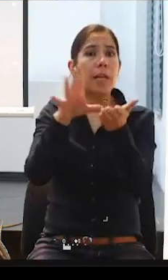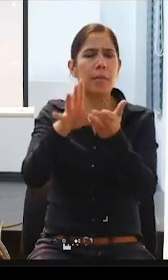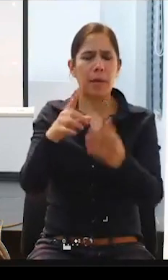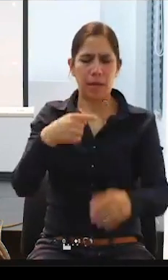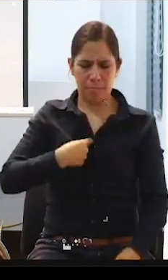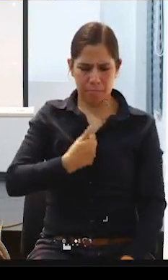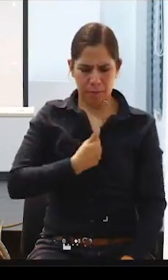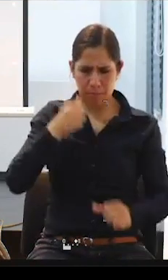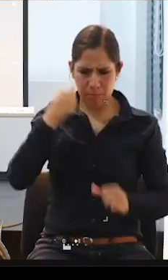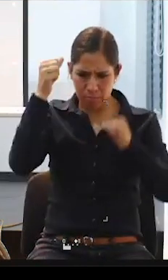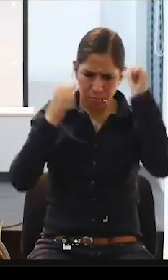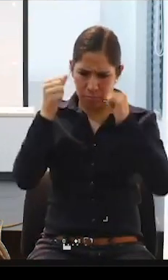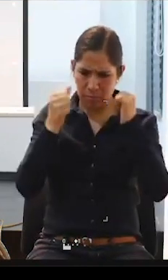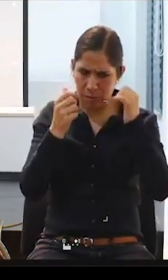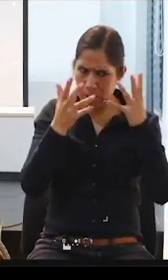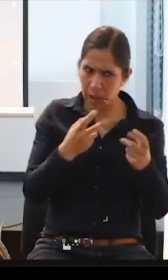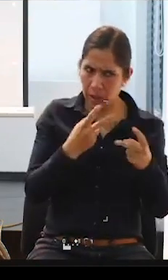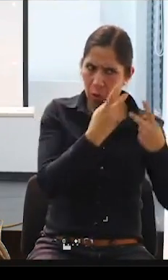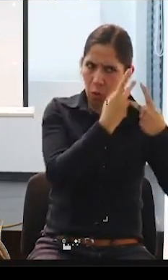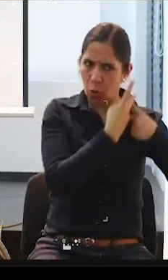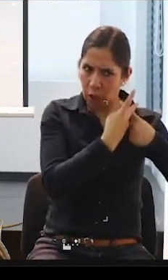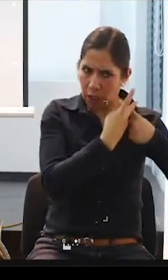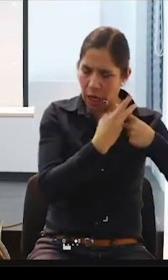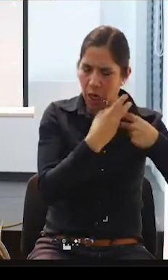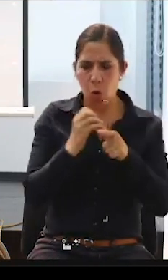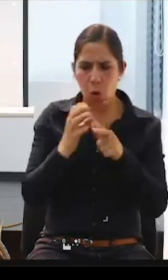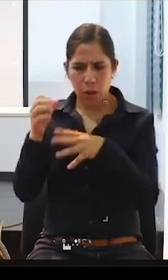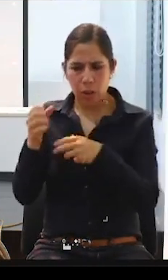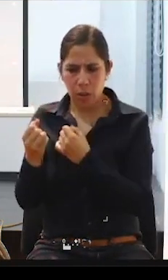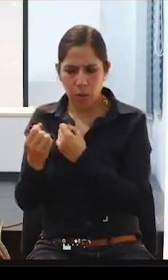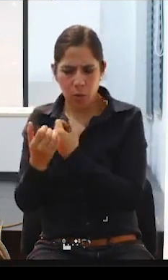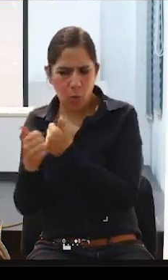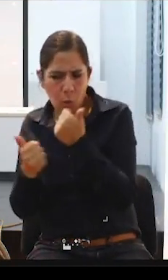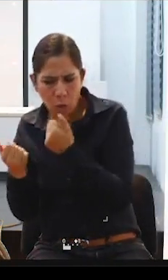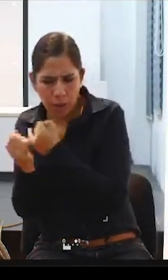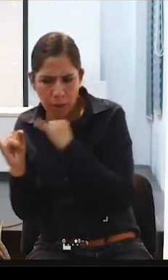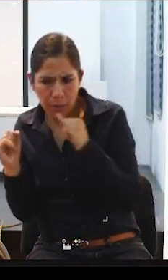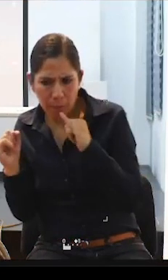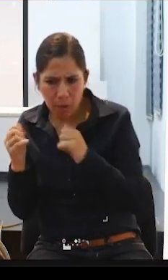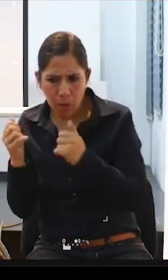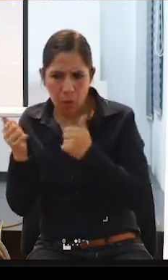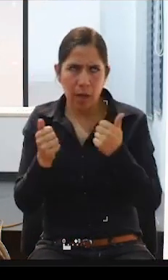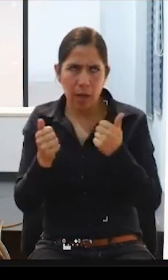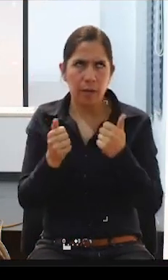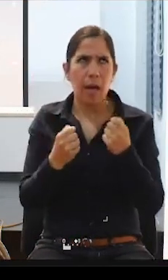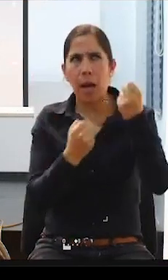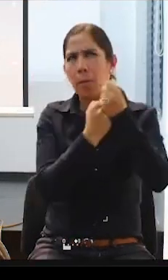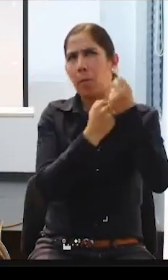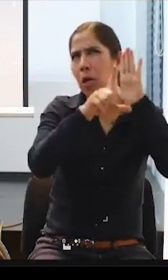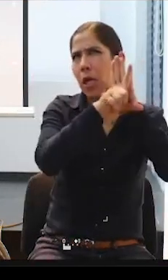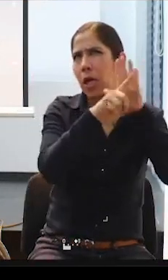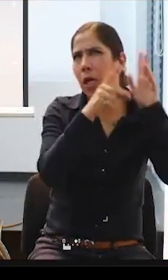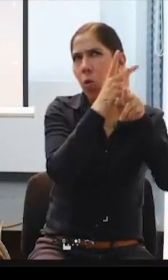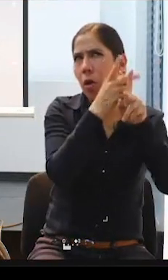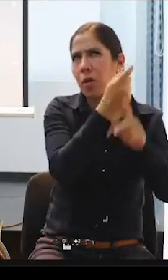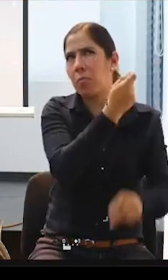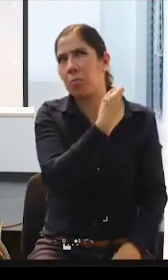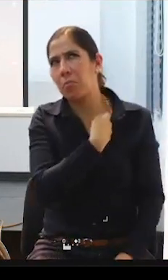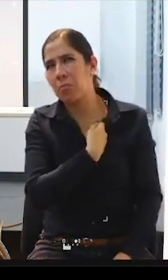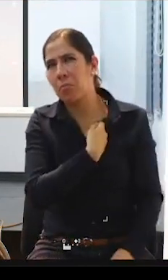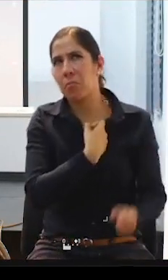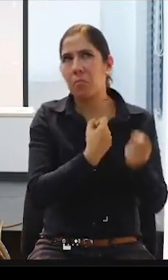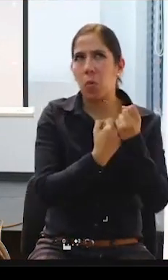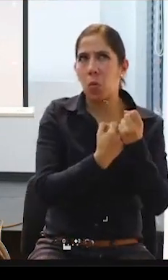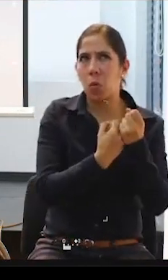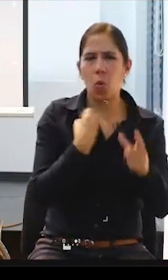o apoyan una ley de cuido porque bien que mal me van a dar algo ¿verdad? entre eso o seguir luchando por